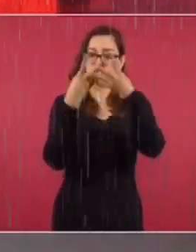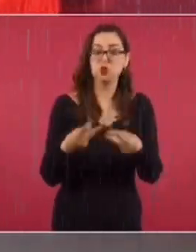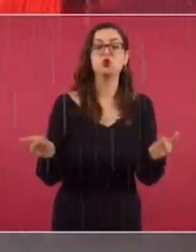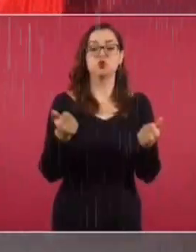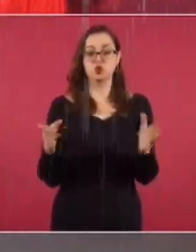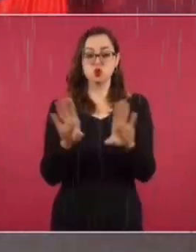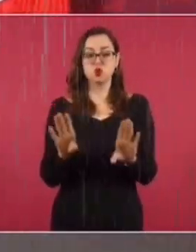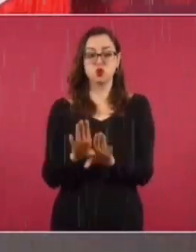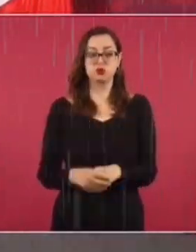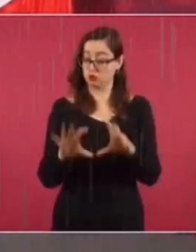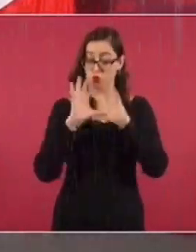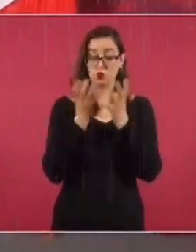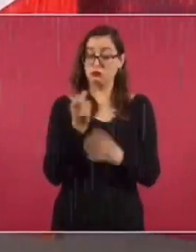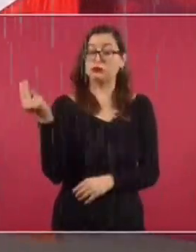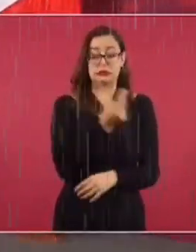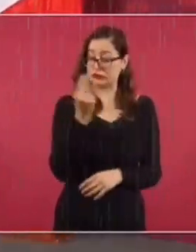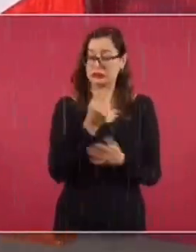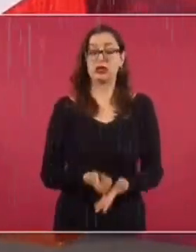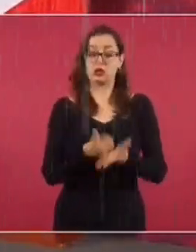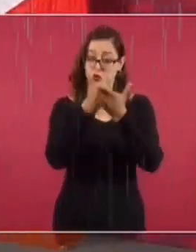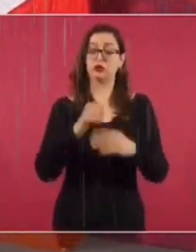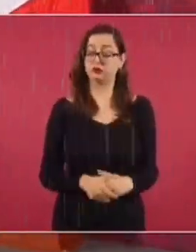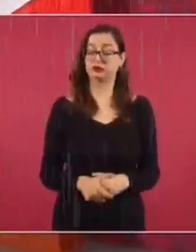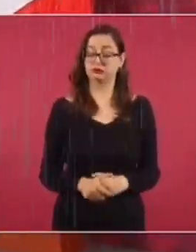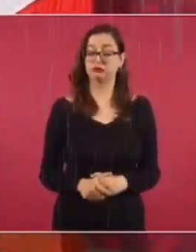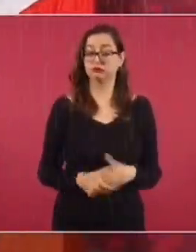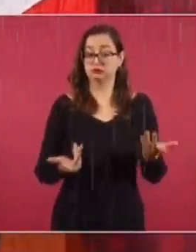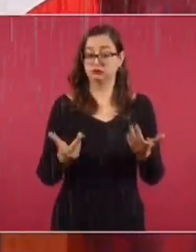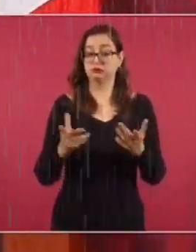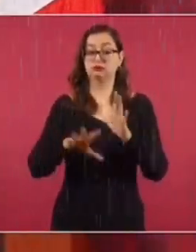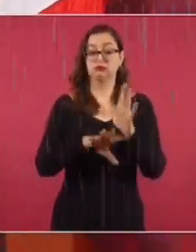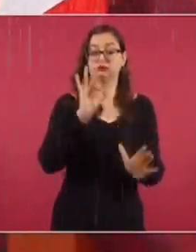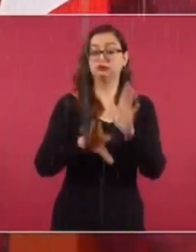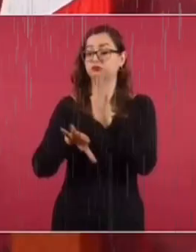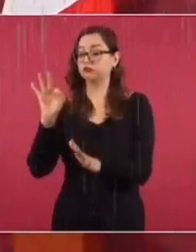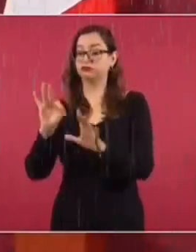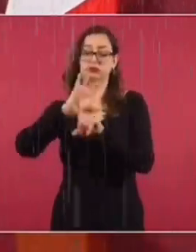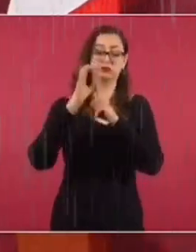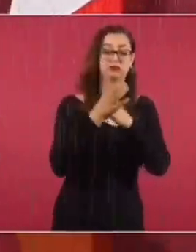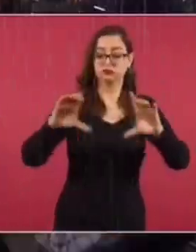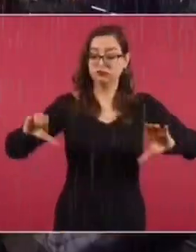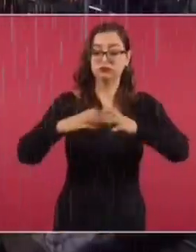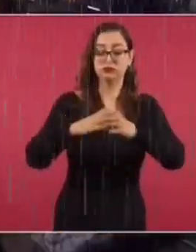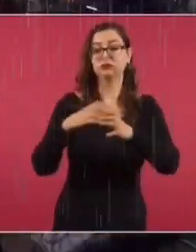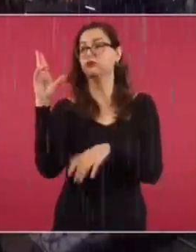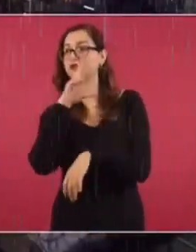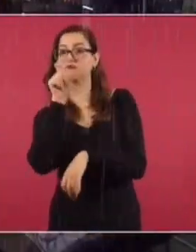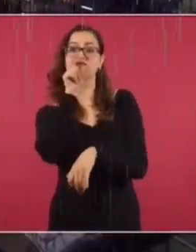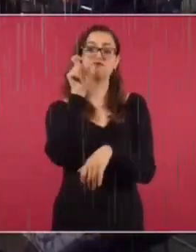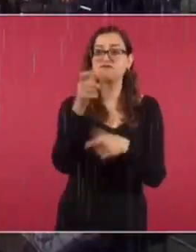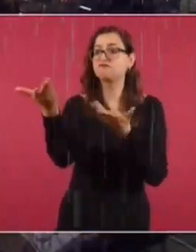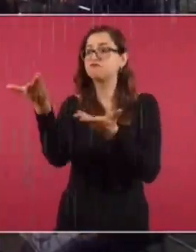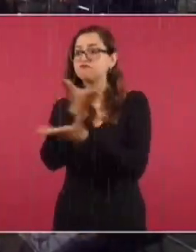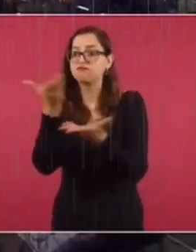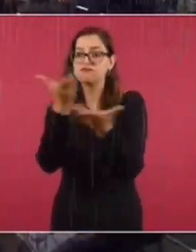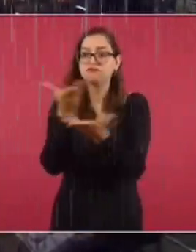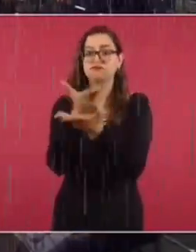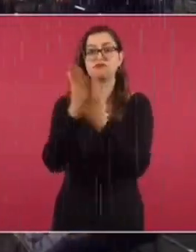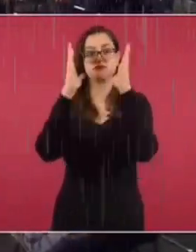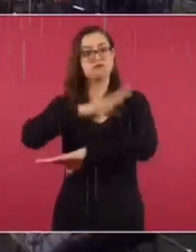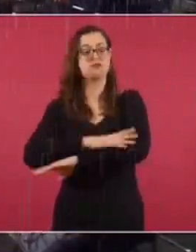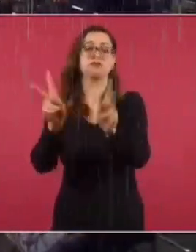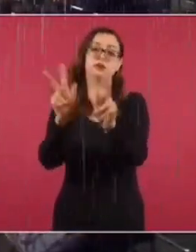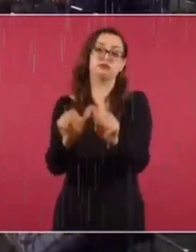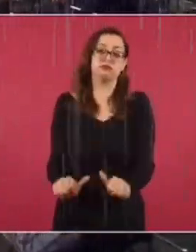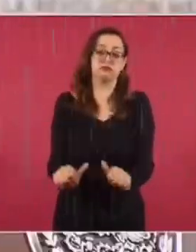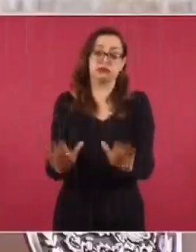de mediación entre Rusia y Ucrania y que las grandes